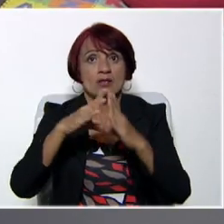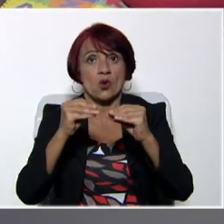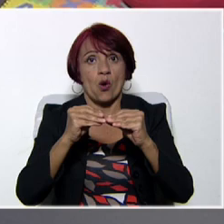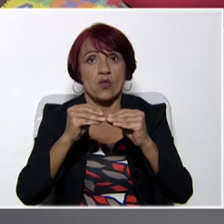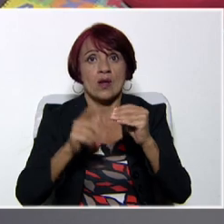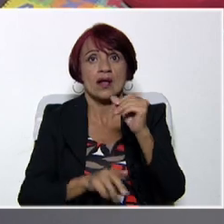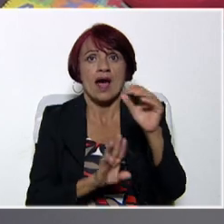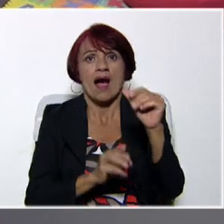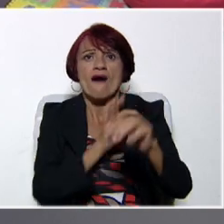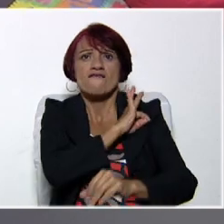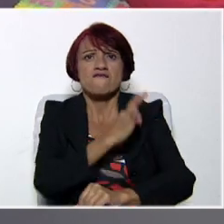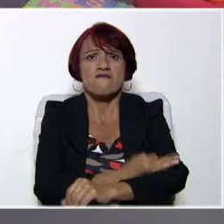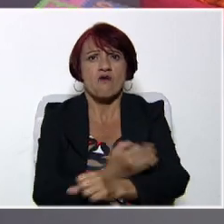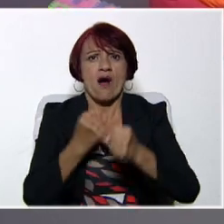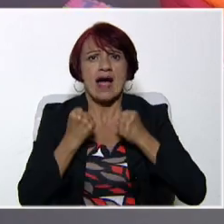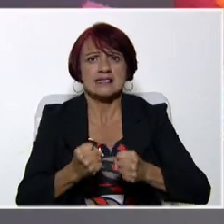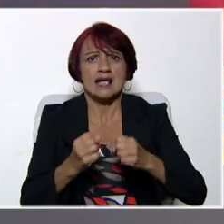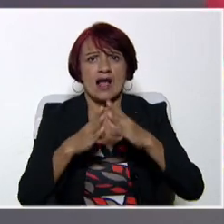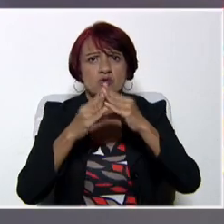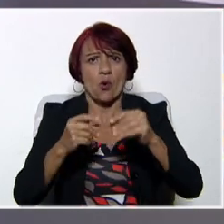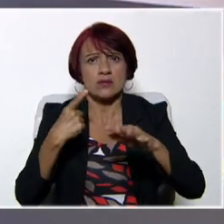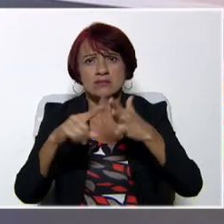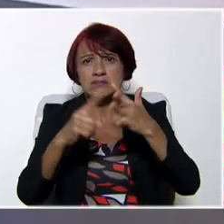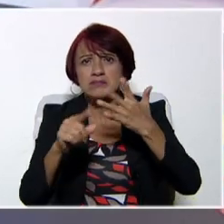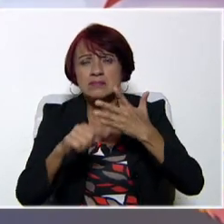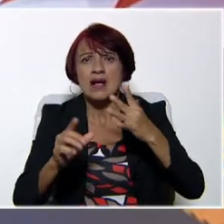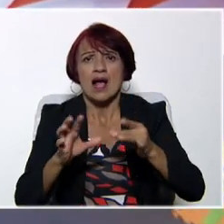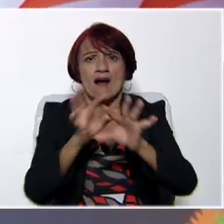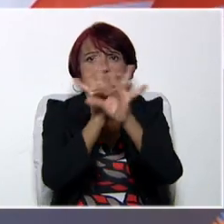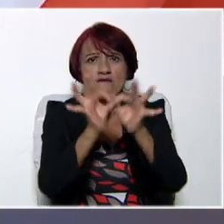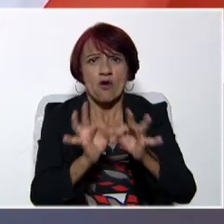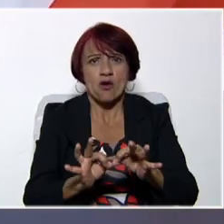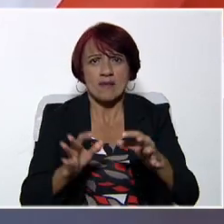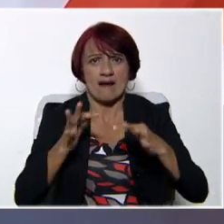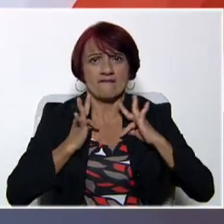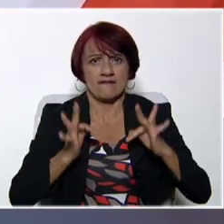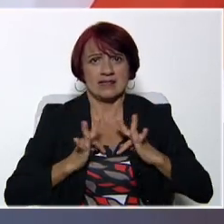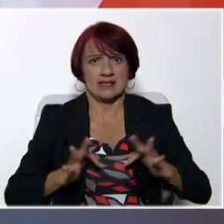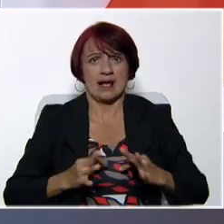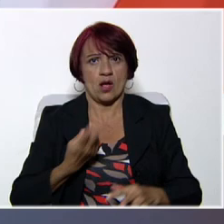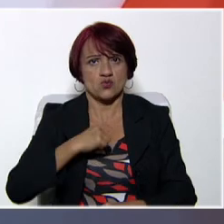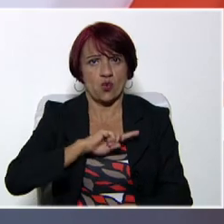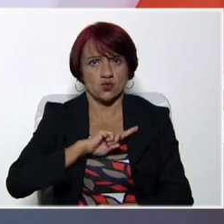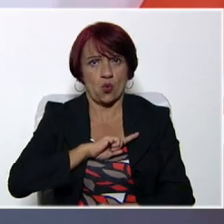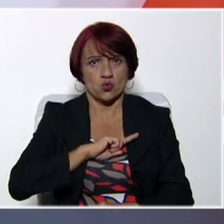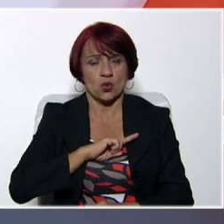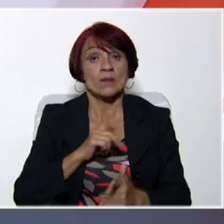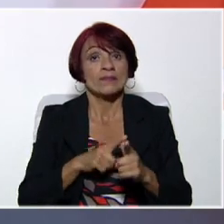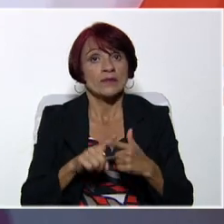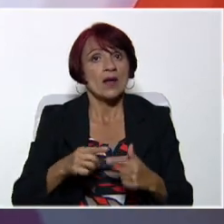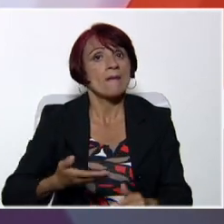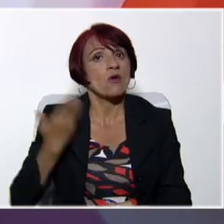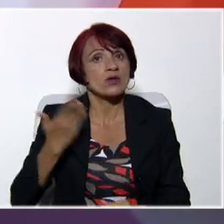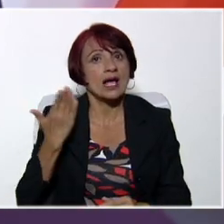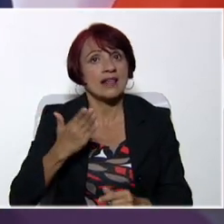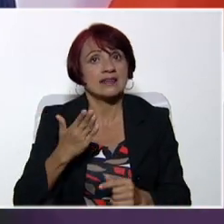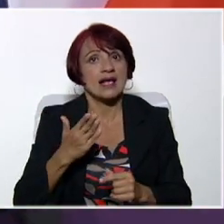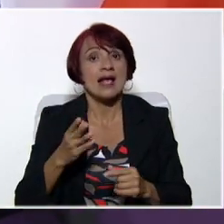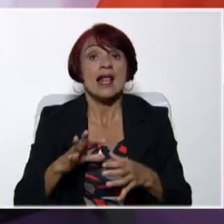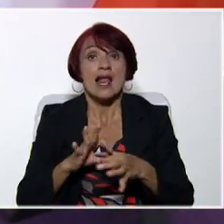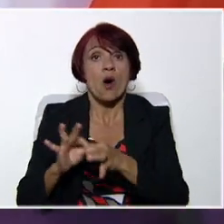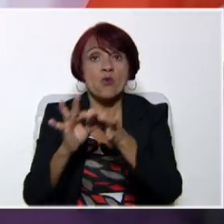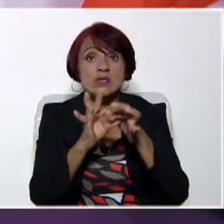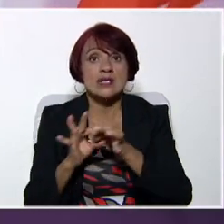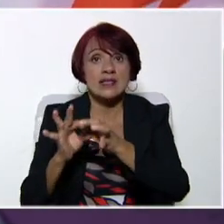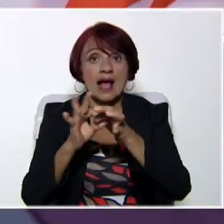potencialidades y las cualidades físicas que tenemos cada uno de nosotros. Lo mejor de esto es que las adaptaciones curriculares